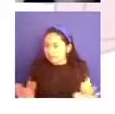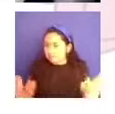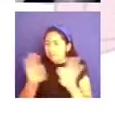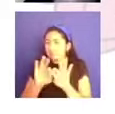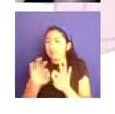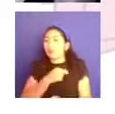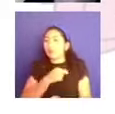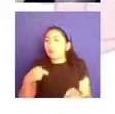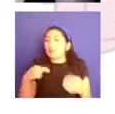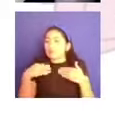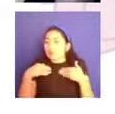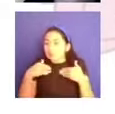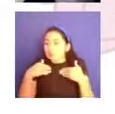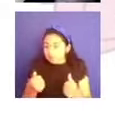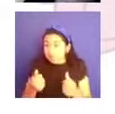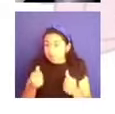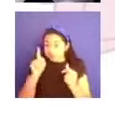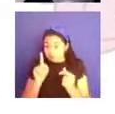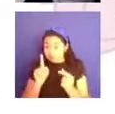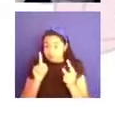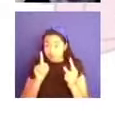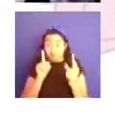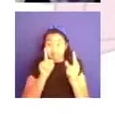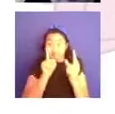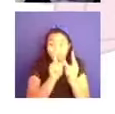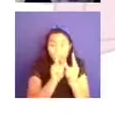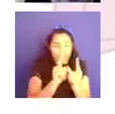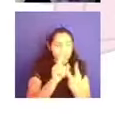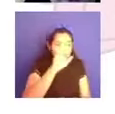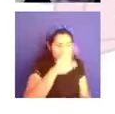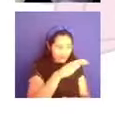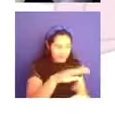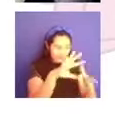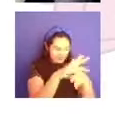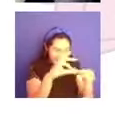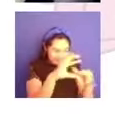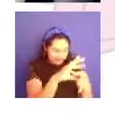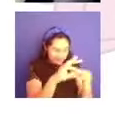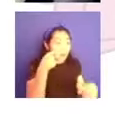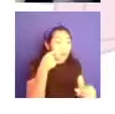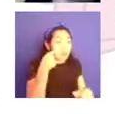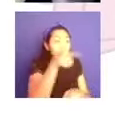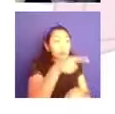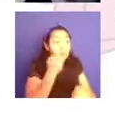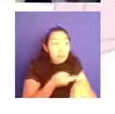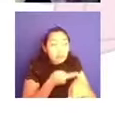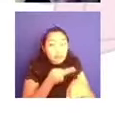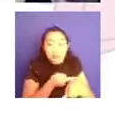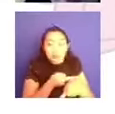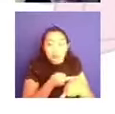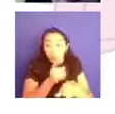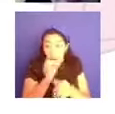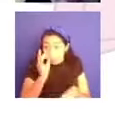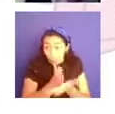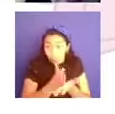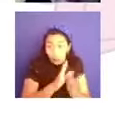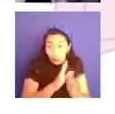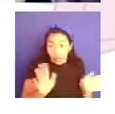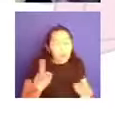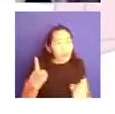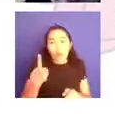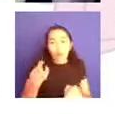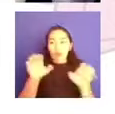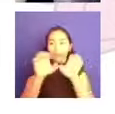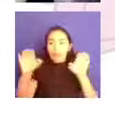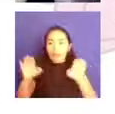este modelo explicativo no solamente es del lado del consultante, sino también del equipo de salud interdisciplinario que tendría que